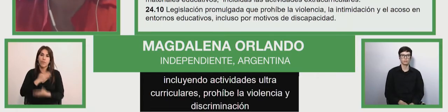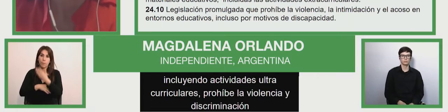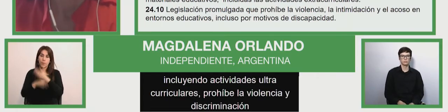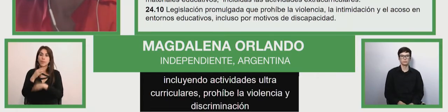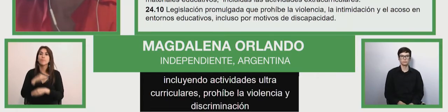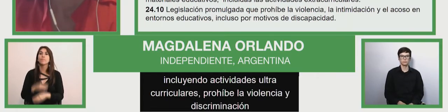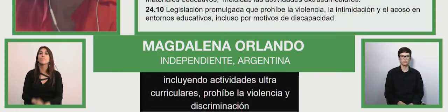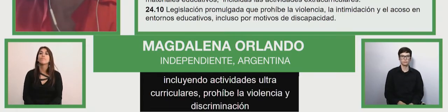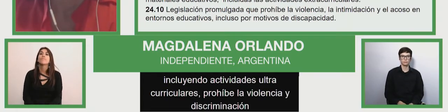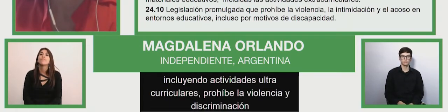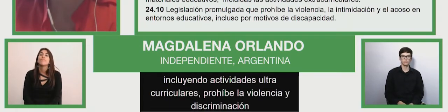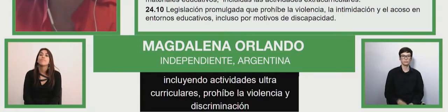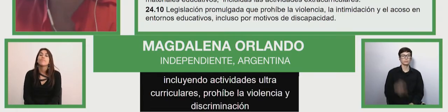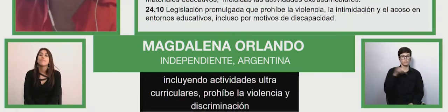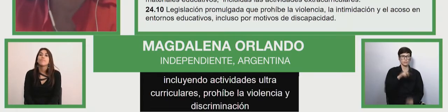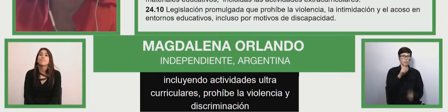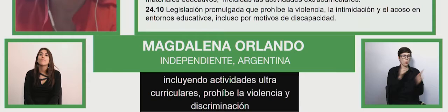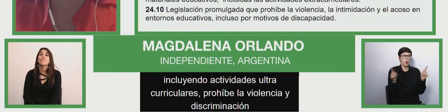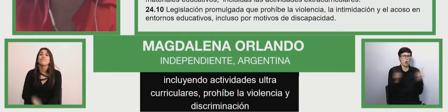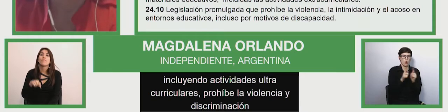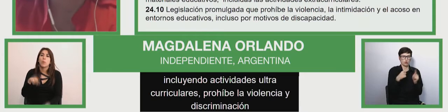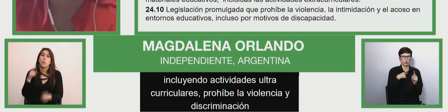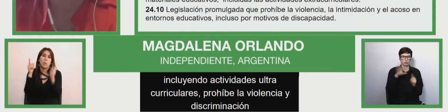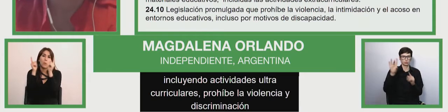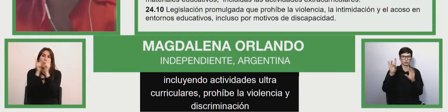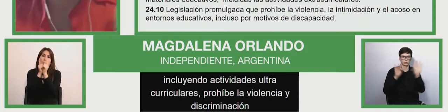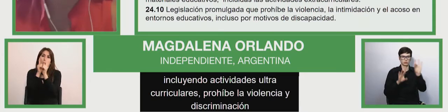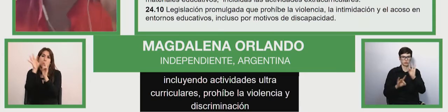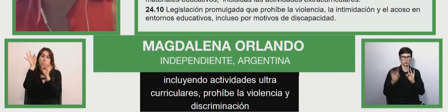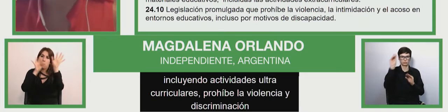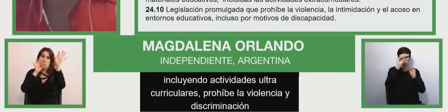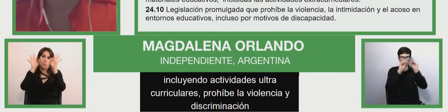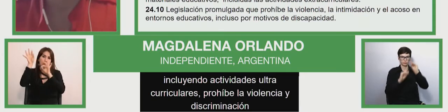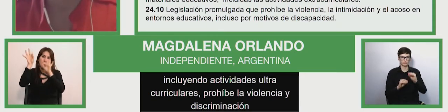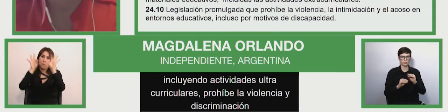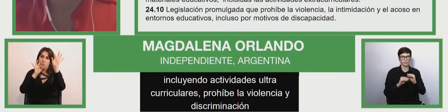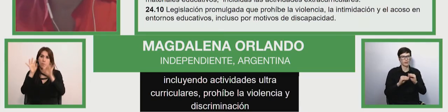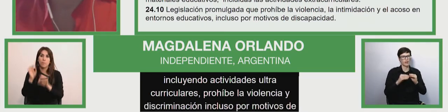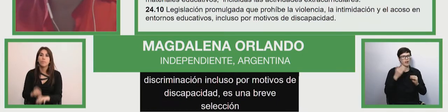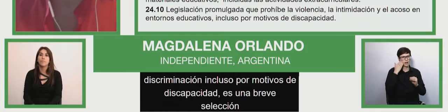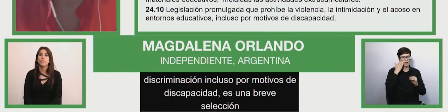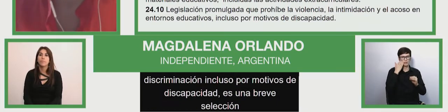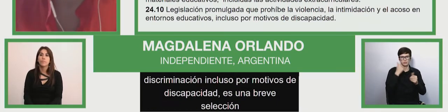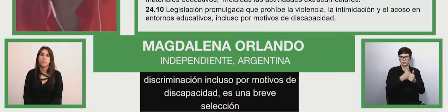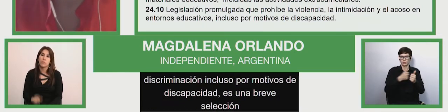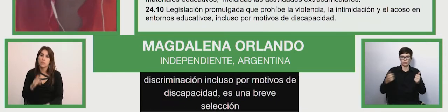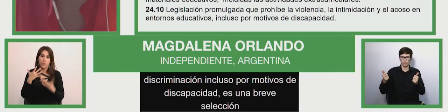Esta es una breve selección que hice. Todos los indicadores son absolutamente